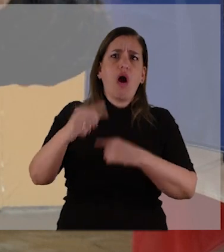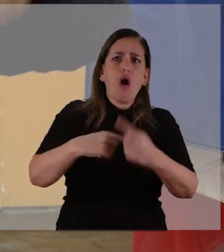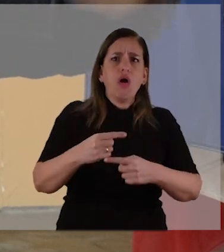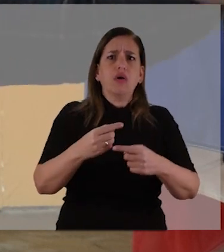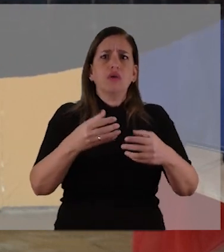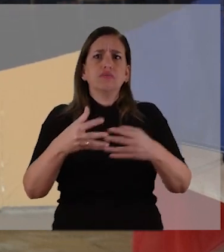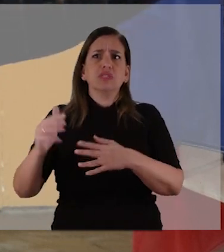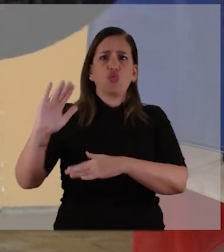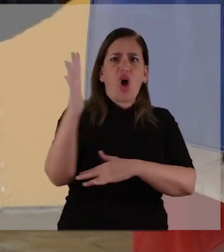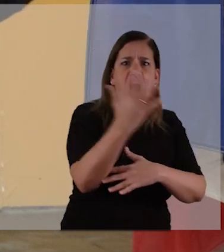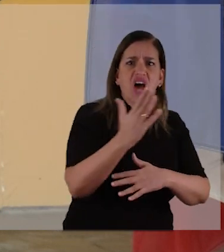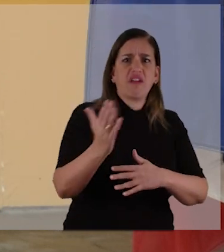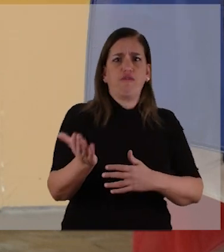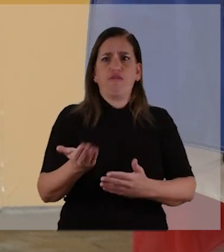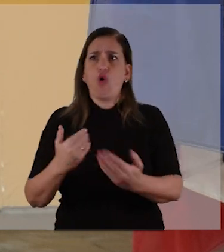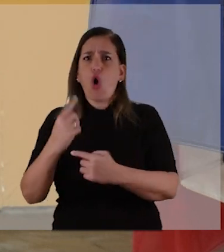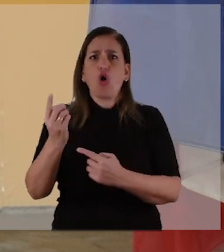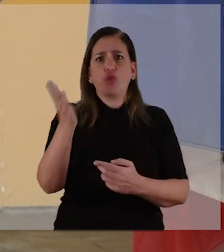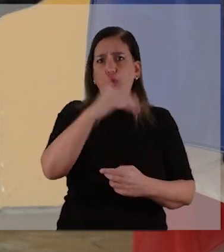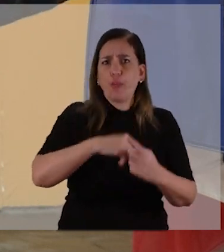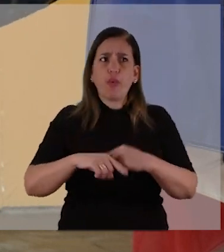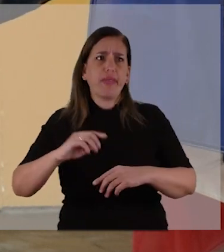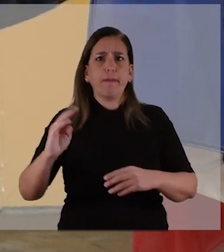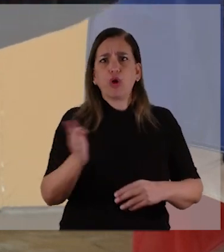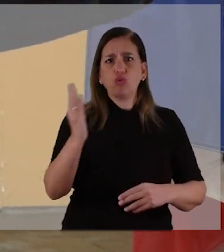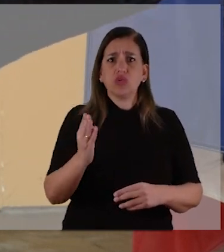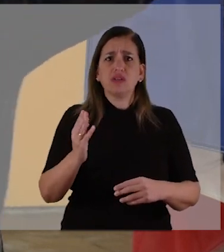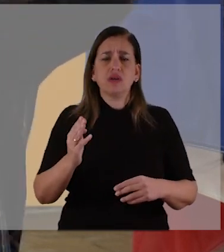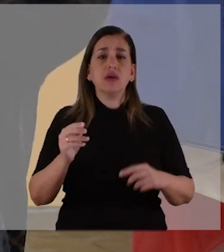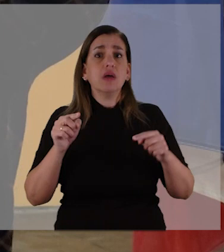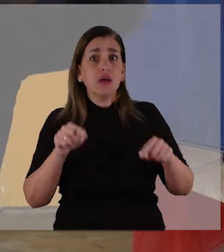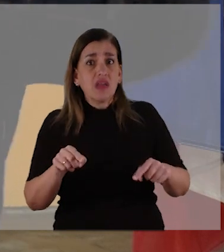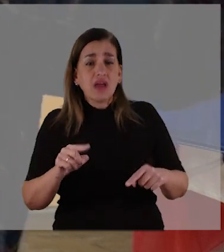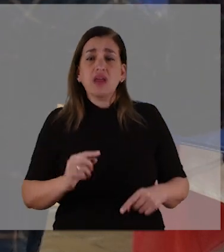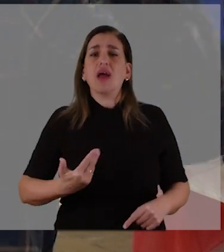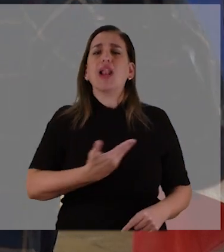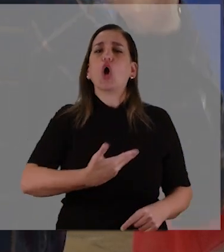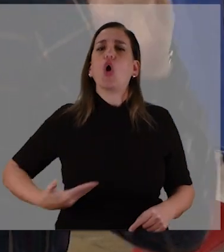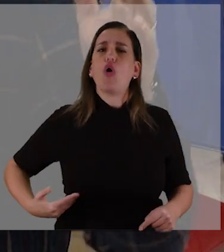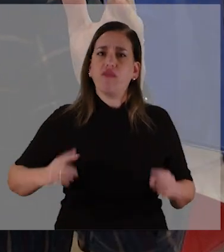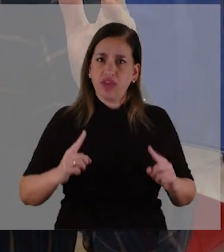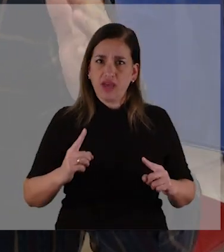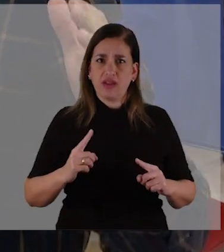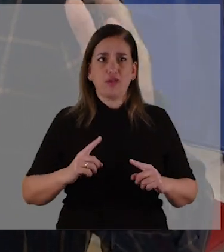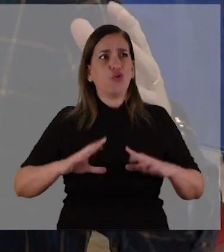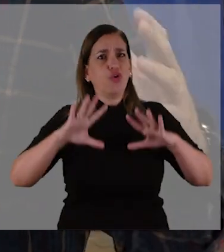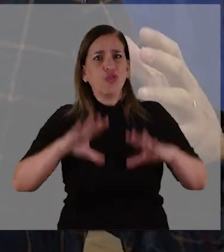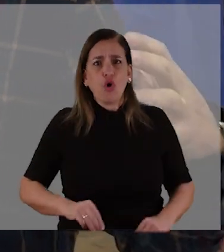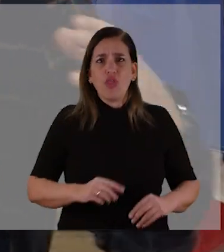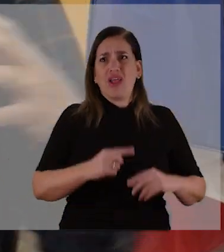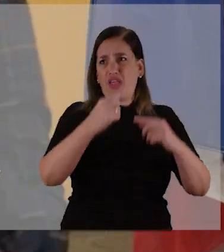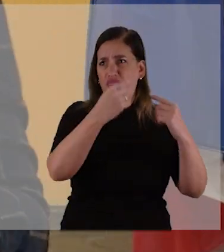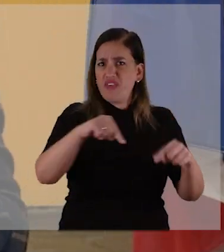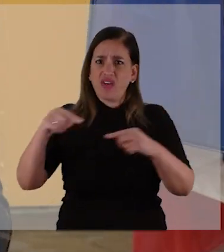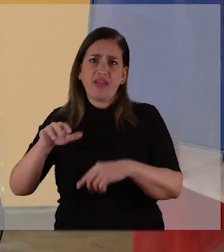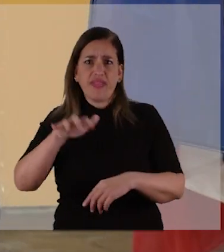queda uno, otro arranca los árboles, el otro no puede producir más. Y el Gobierno, en